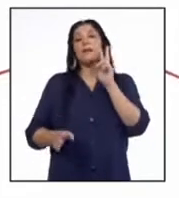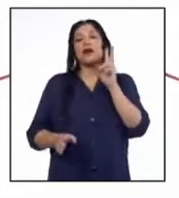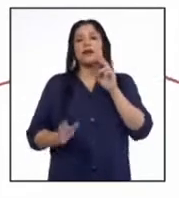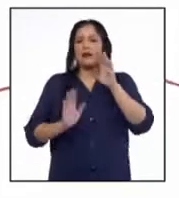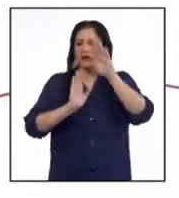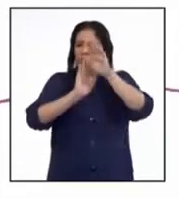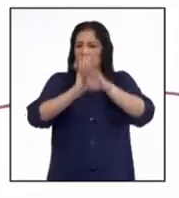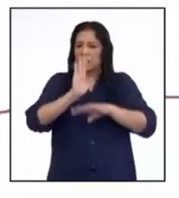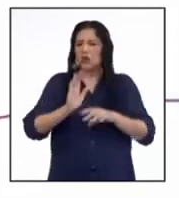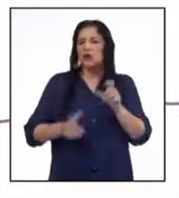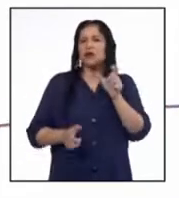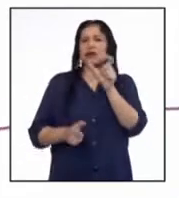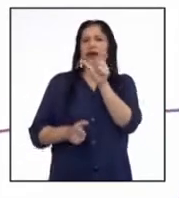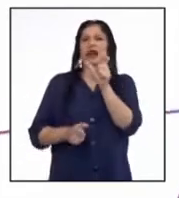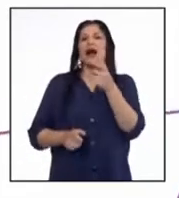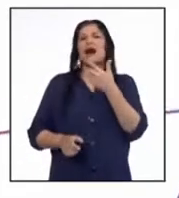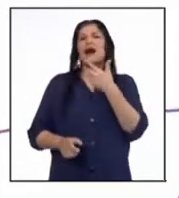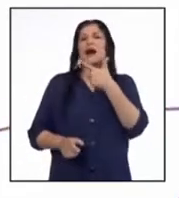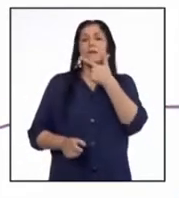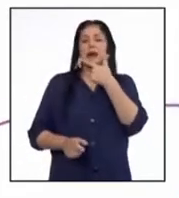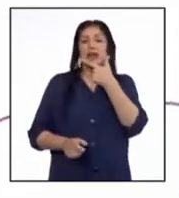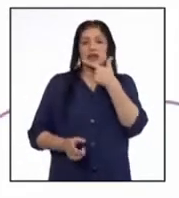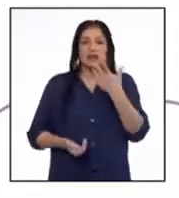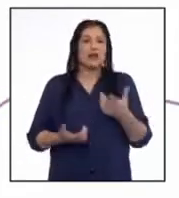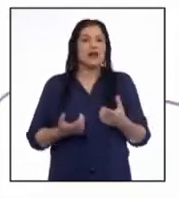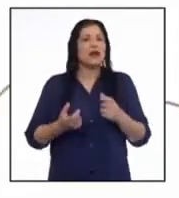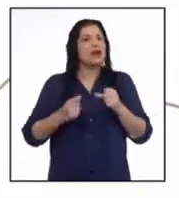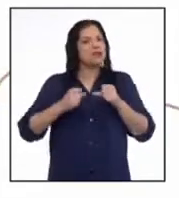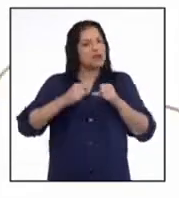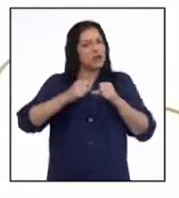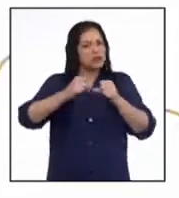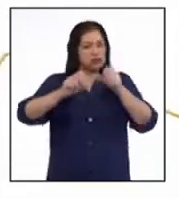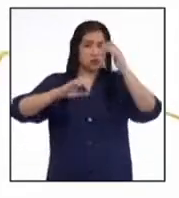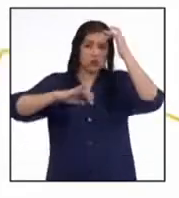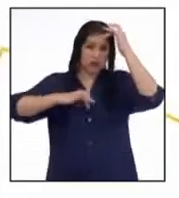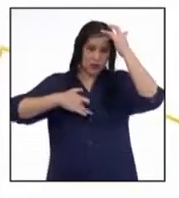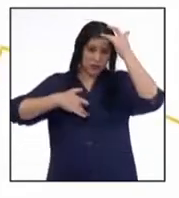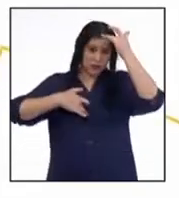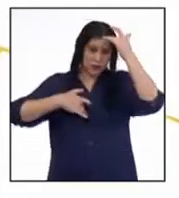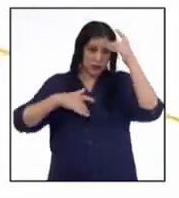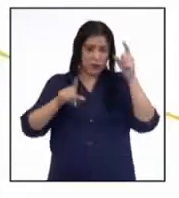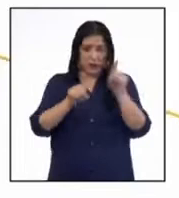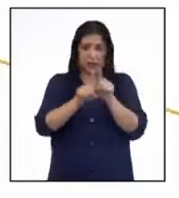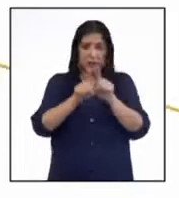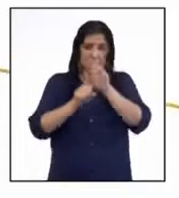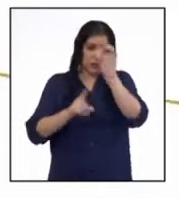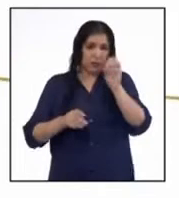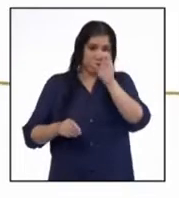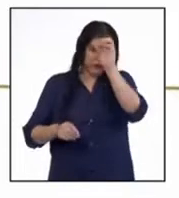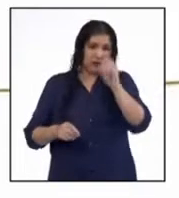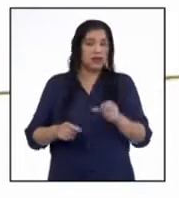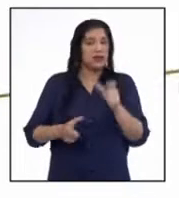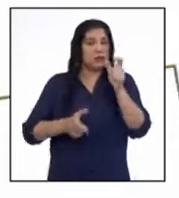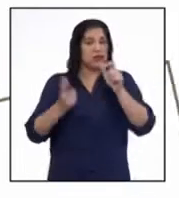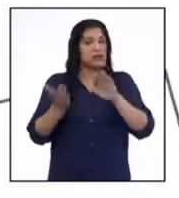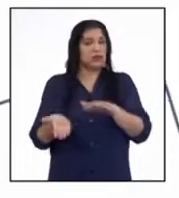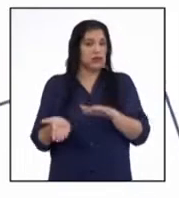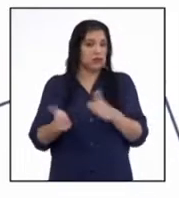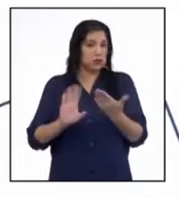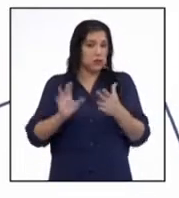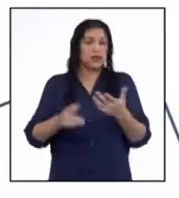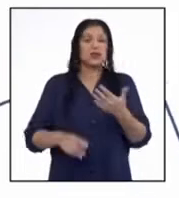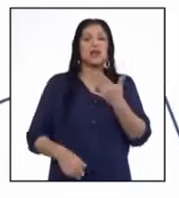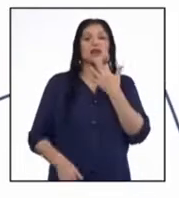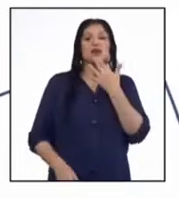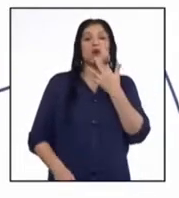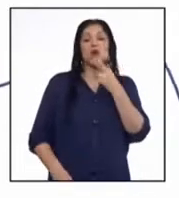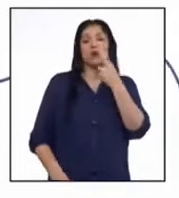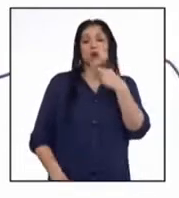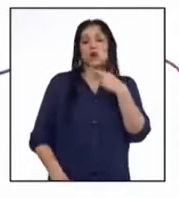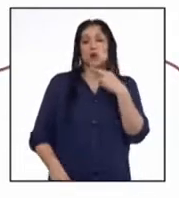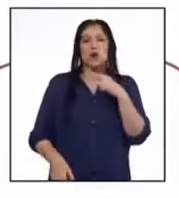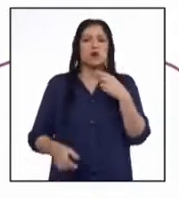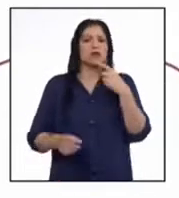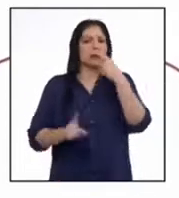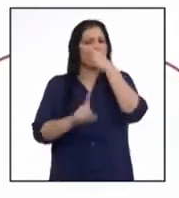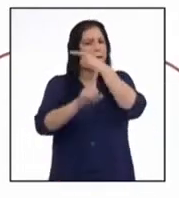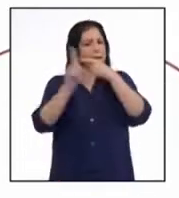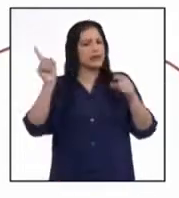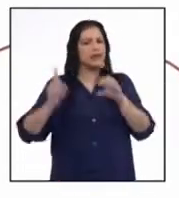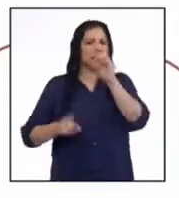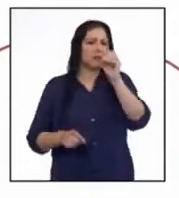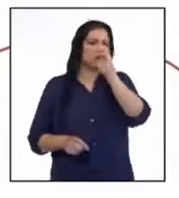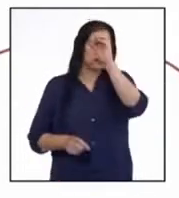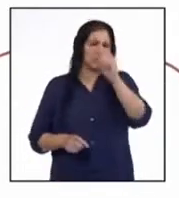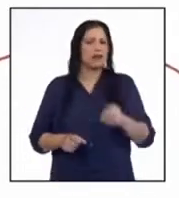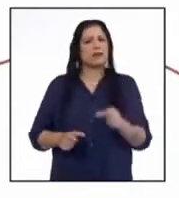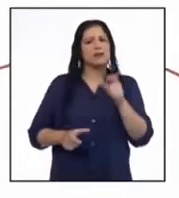la barra amarilla, es decir, los casos que se mantienen enfermos. Además, el porcentaje de personas fallecidas, la barra roja, es casi la mitad del